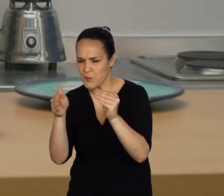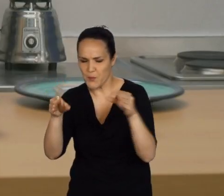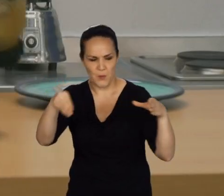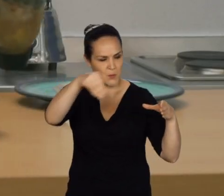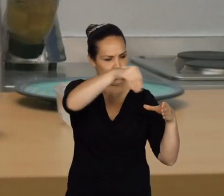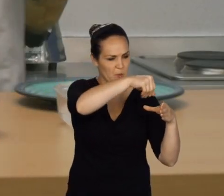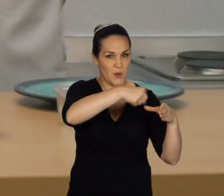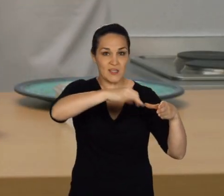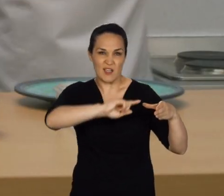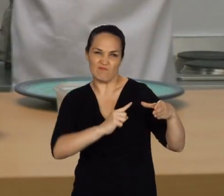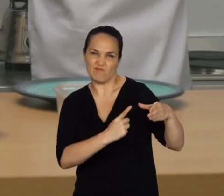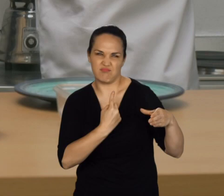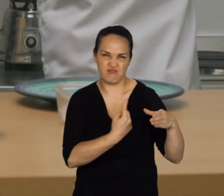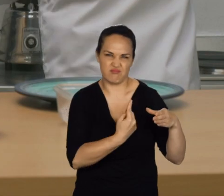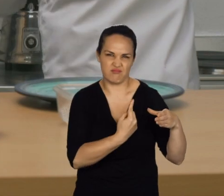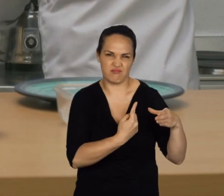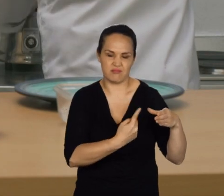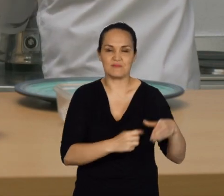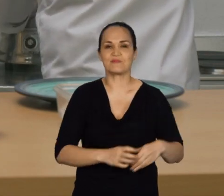le damos caña.